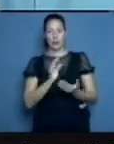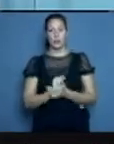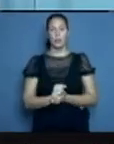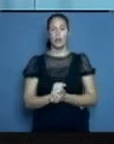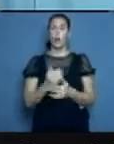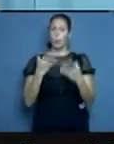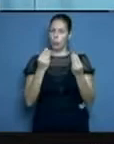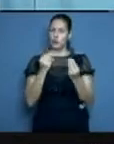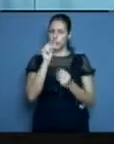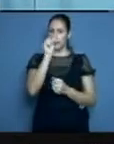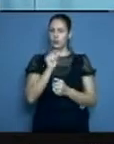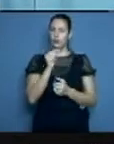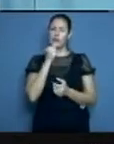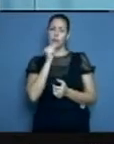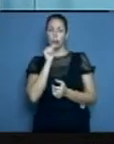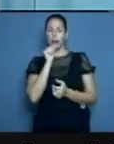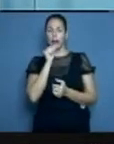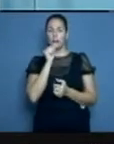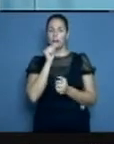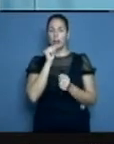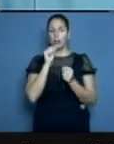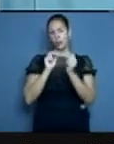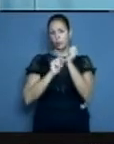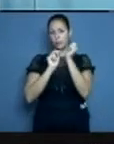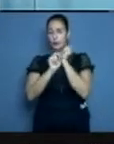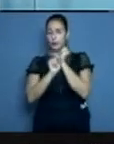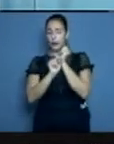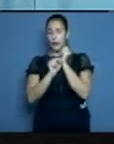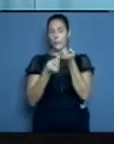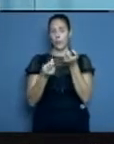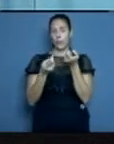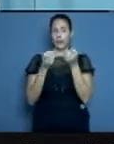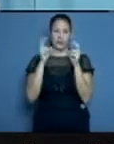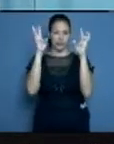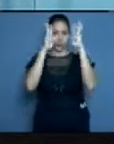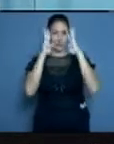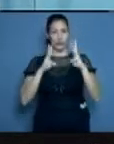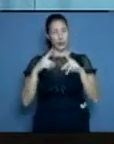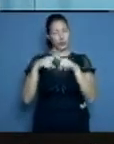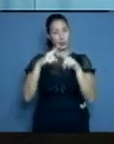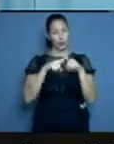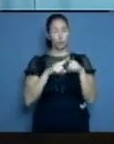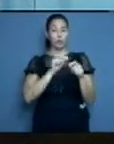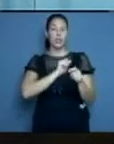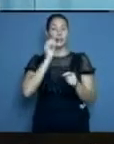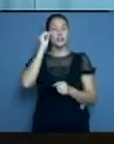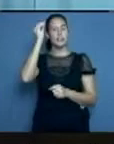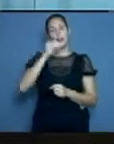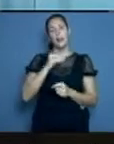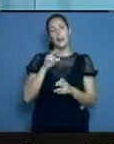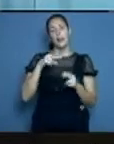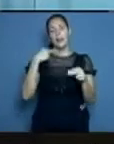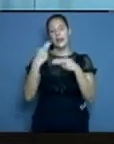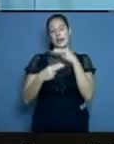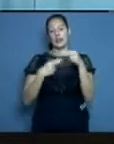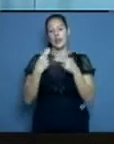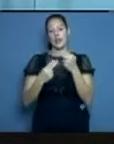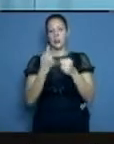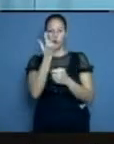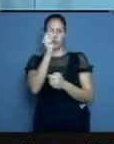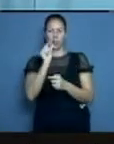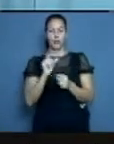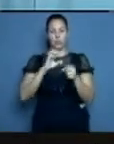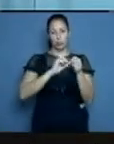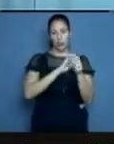sociales interesándose por conocer un poco más acerca del protocolo y también las modificaciones que se han hecho en las últimas